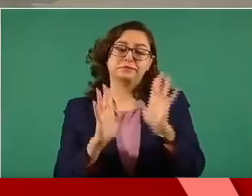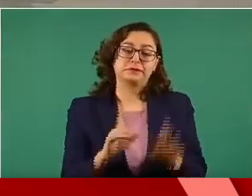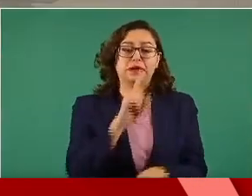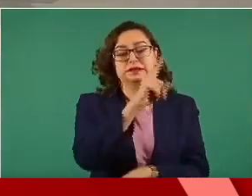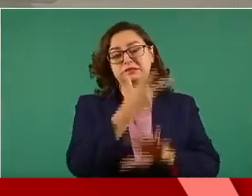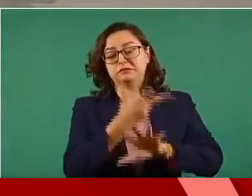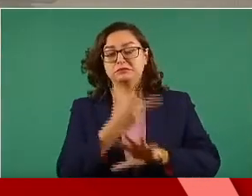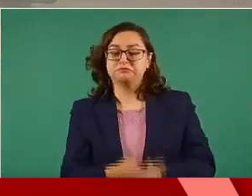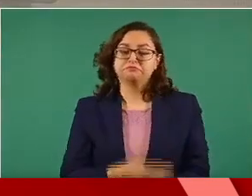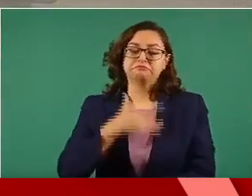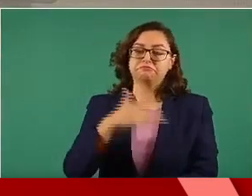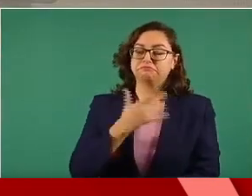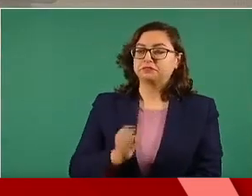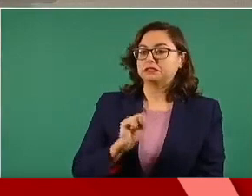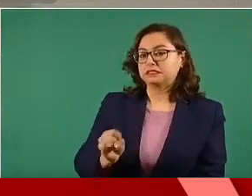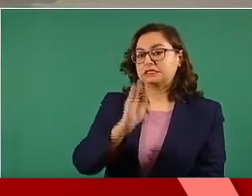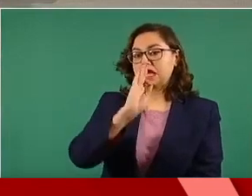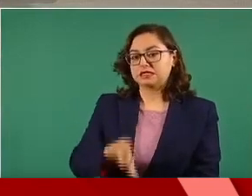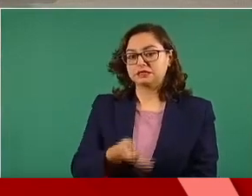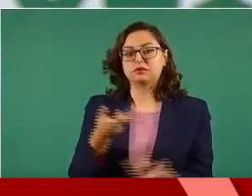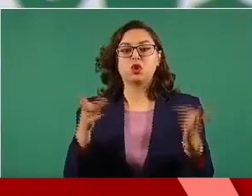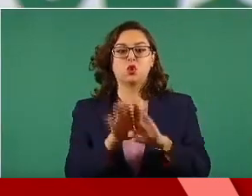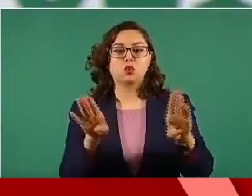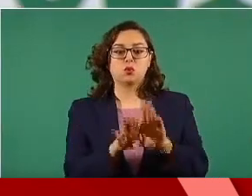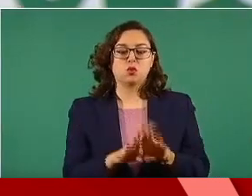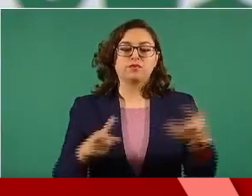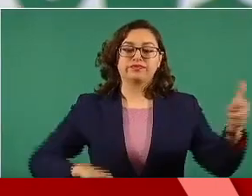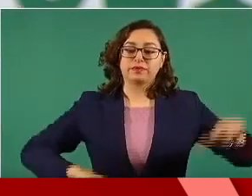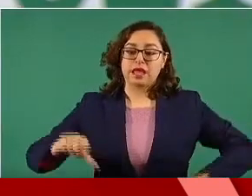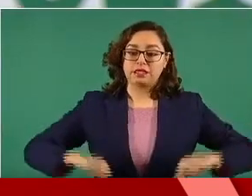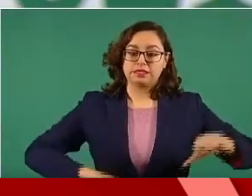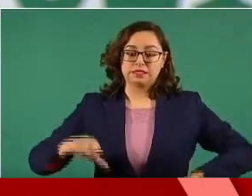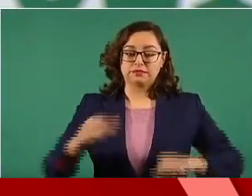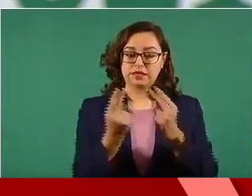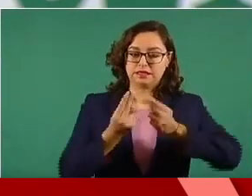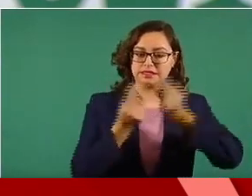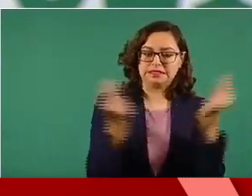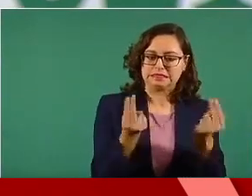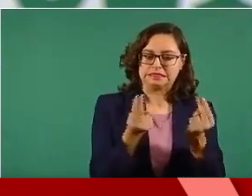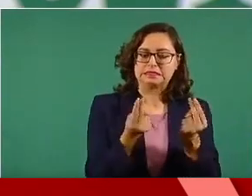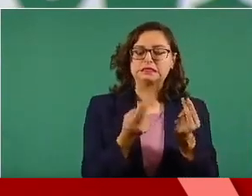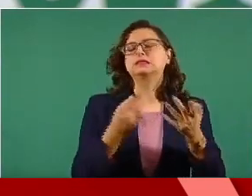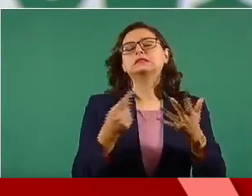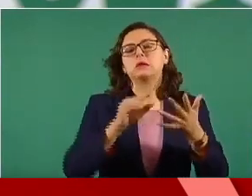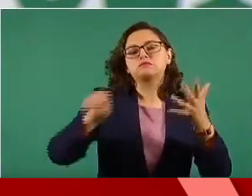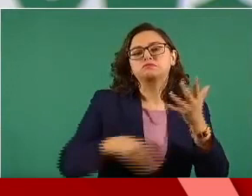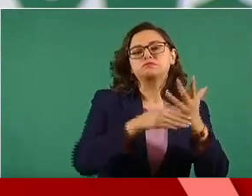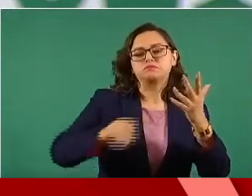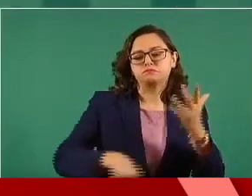digamos, cambiando las actividades que se consideran esenciales, es decir, ampliando las actividades permitidas,